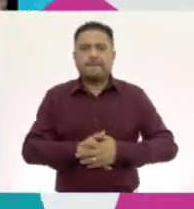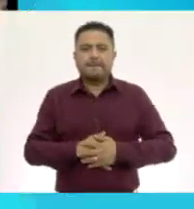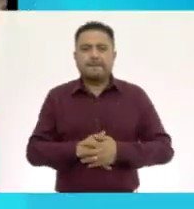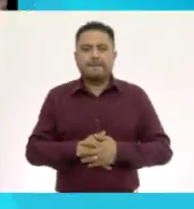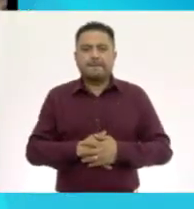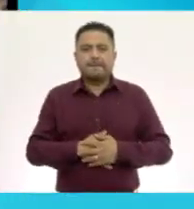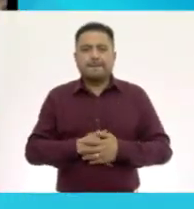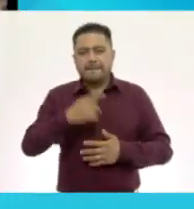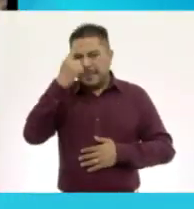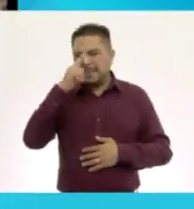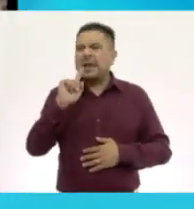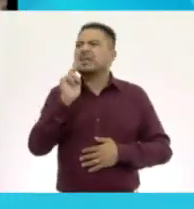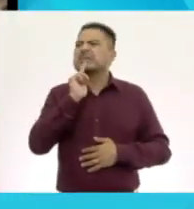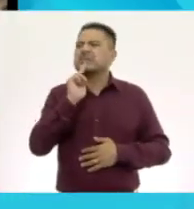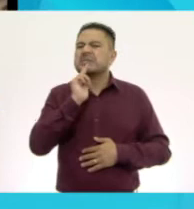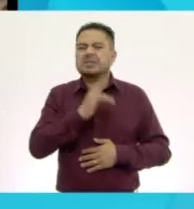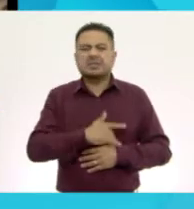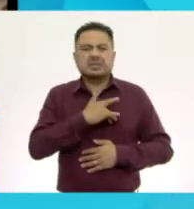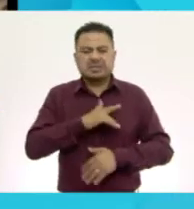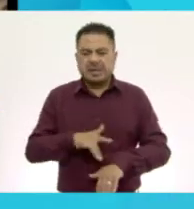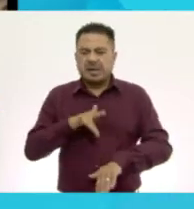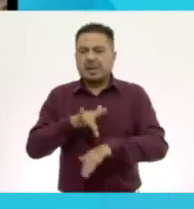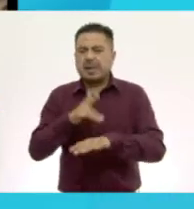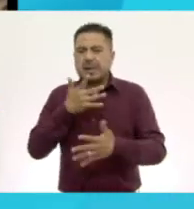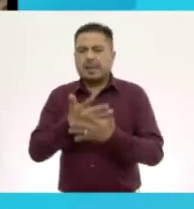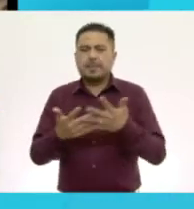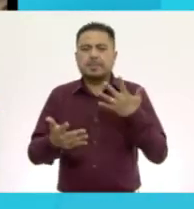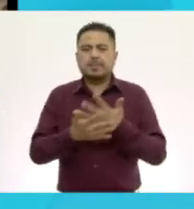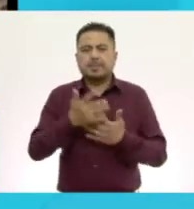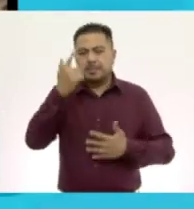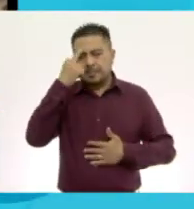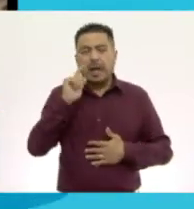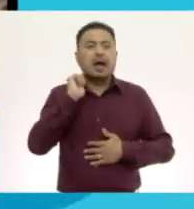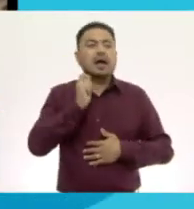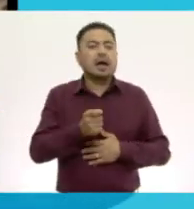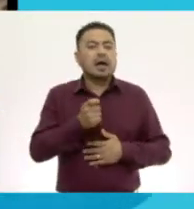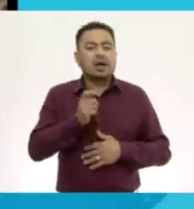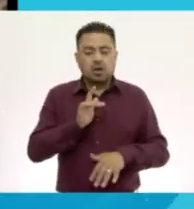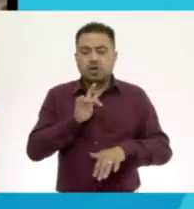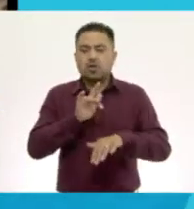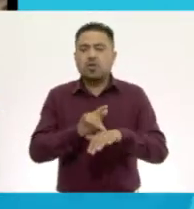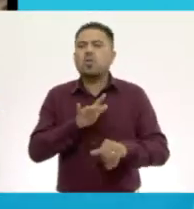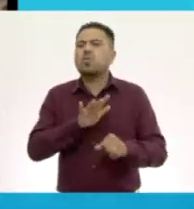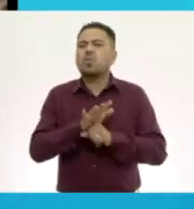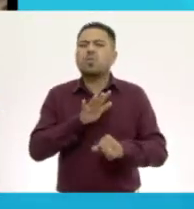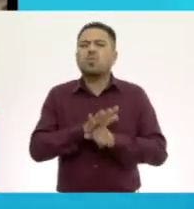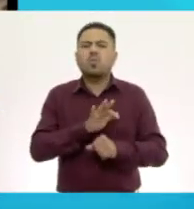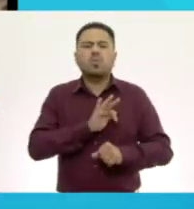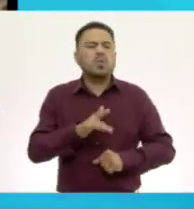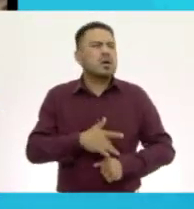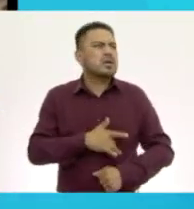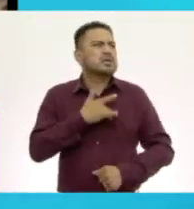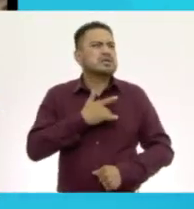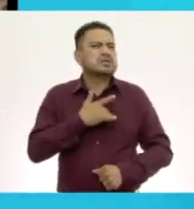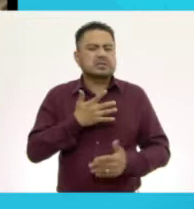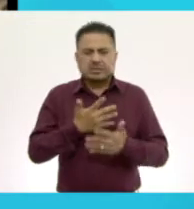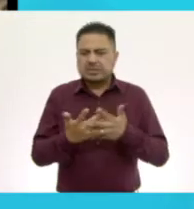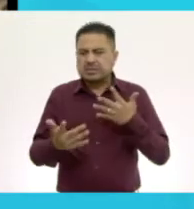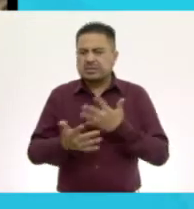¿Para qué sirve el sentido del tacto? Para tocar. ¿Qué cosas puedes sentir del tacto?